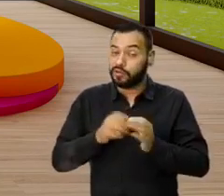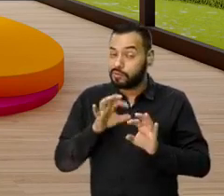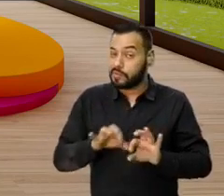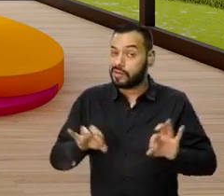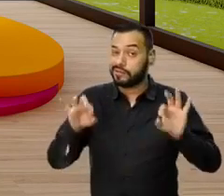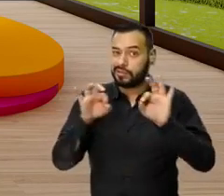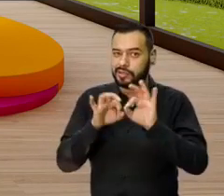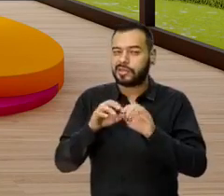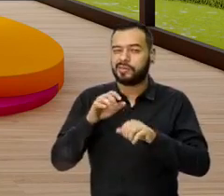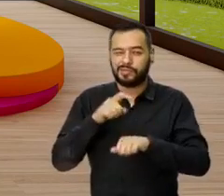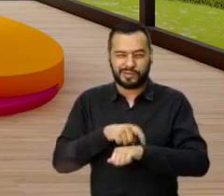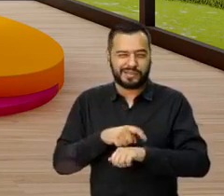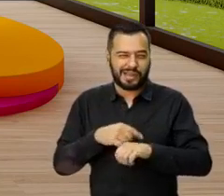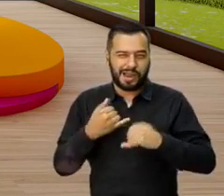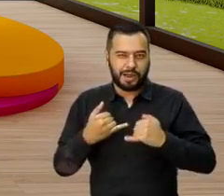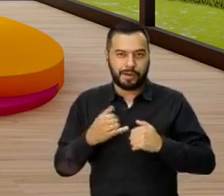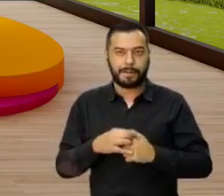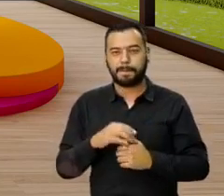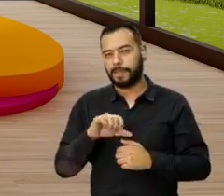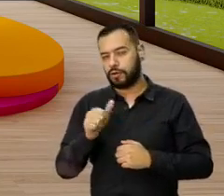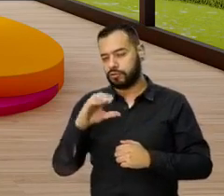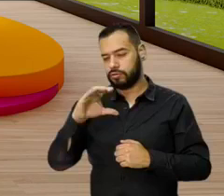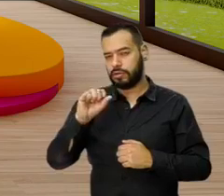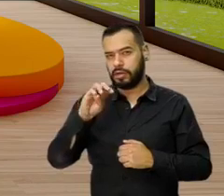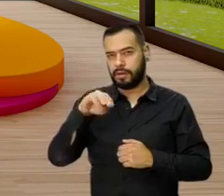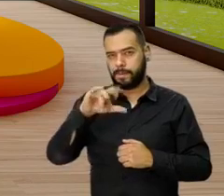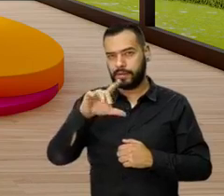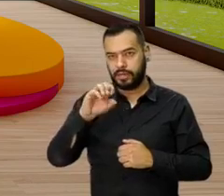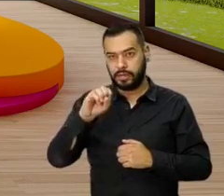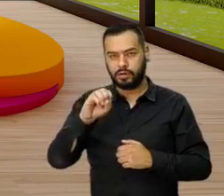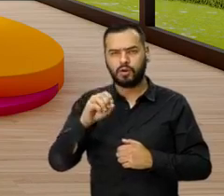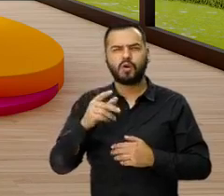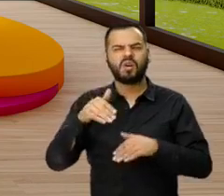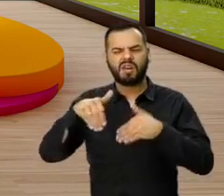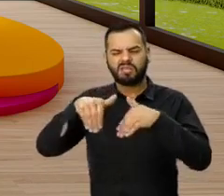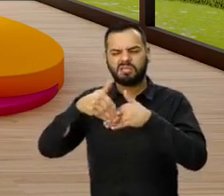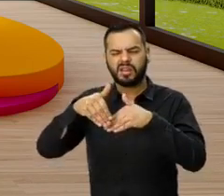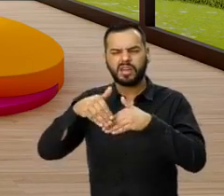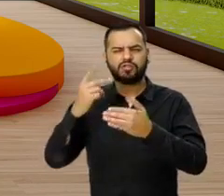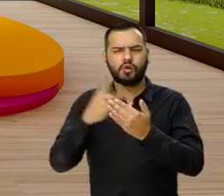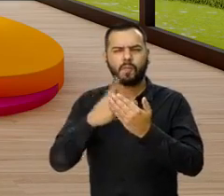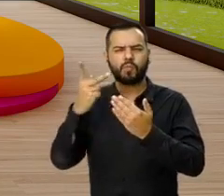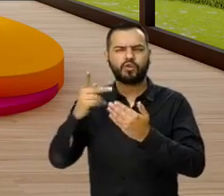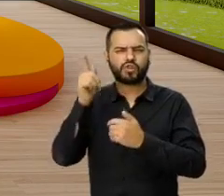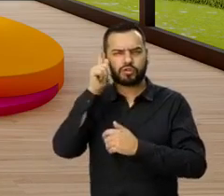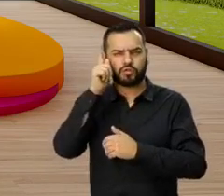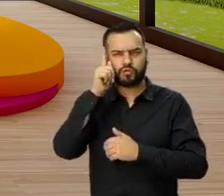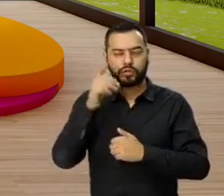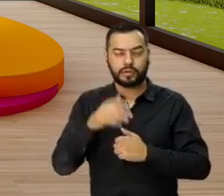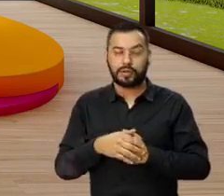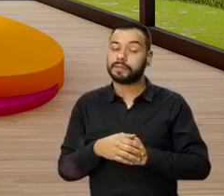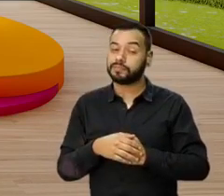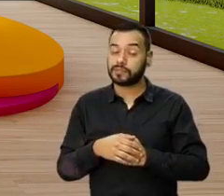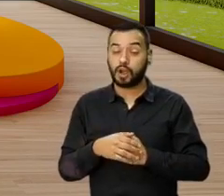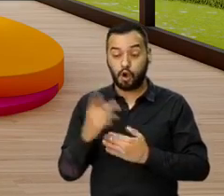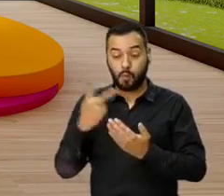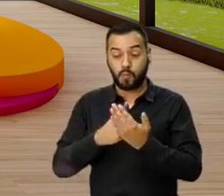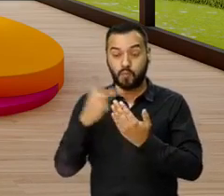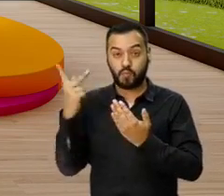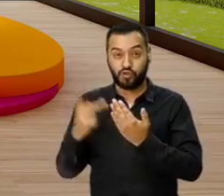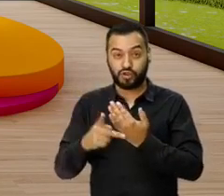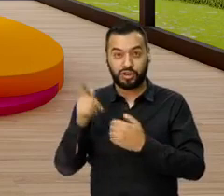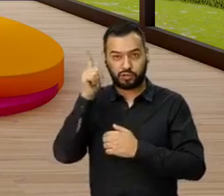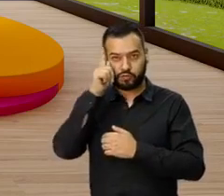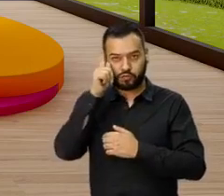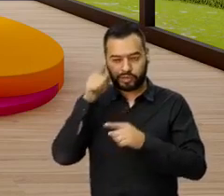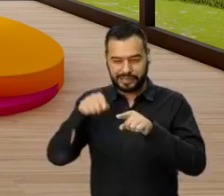importante en estos tiempos. Bueno, Camilo Cifuentes nos pregunta, ¿cuál es la dirección del proyecto de Fontibón? La dirección del proyecto de Fontibón